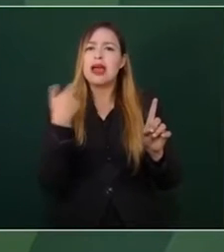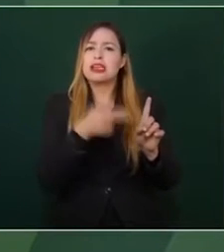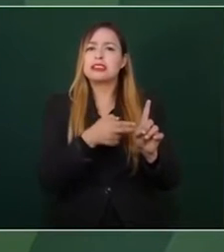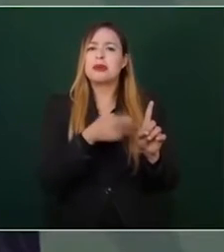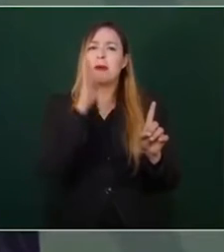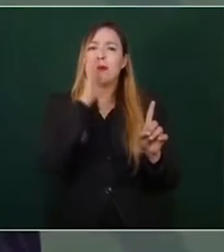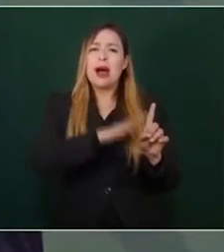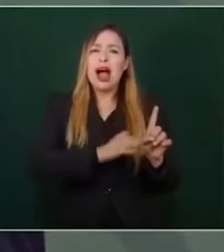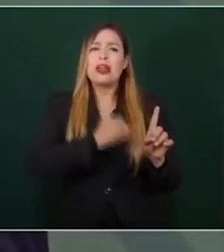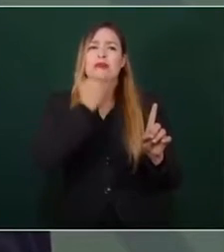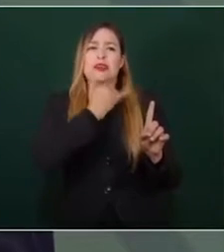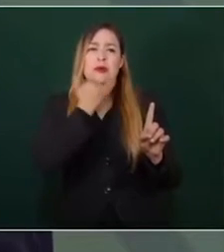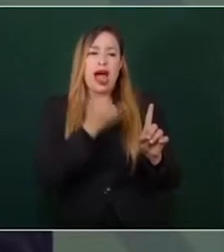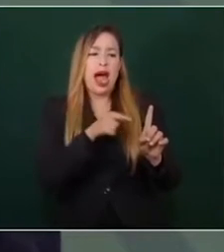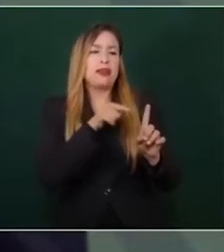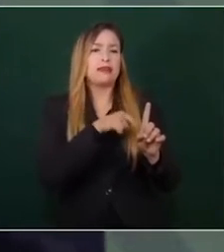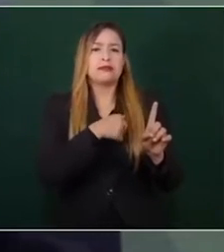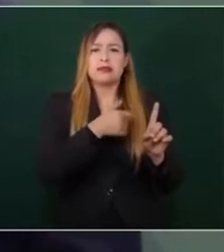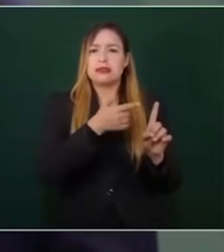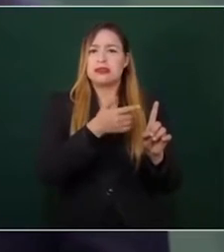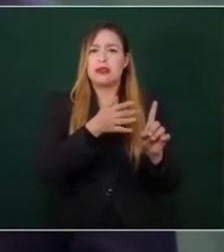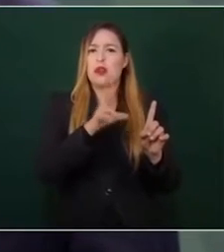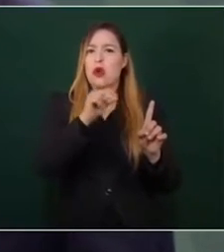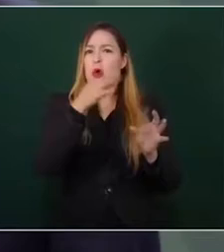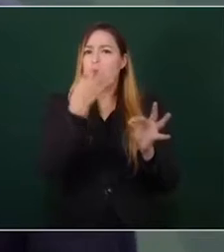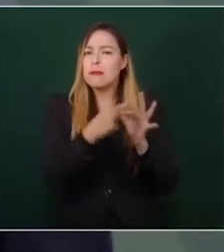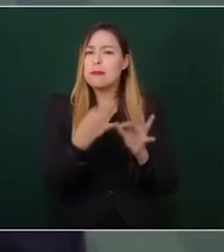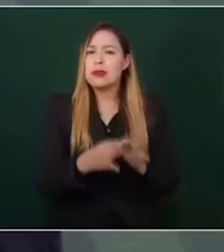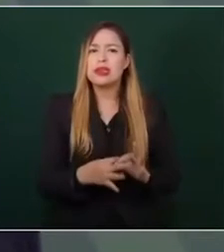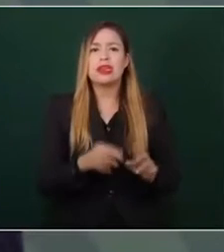y maestras que no cumplían,